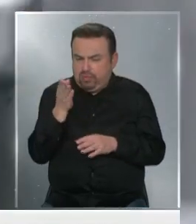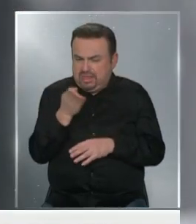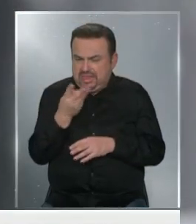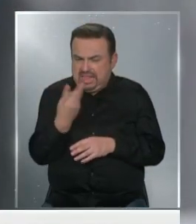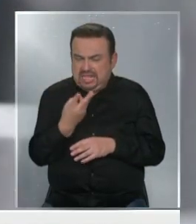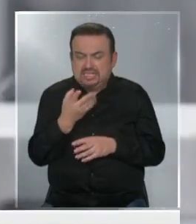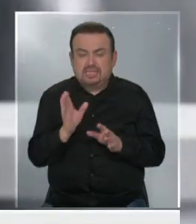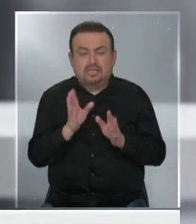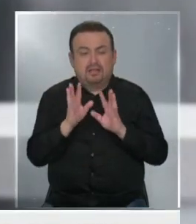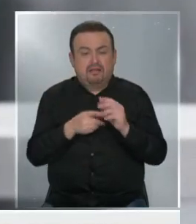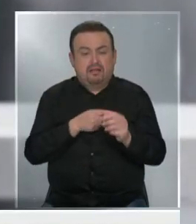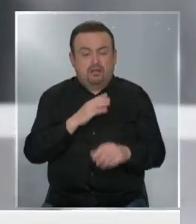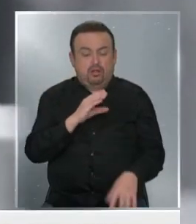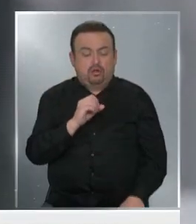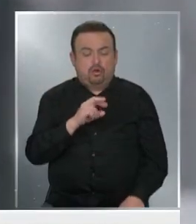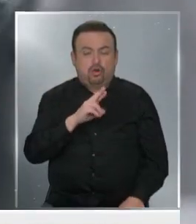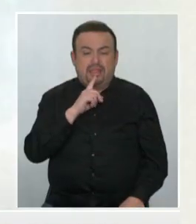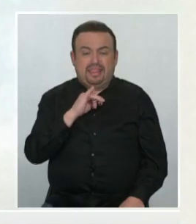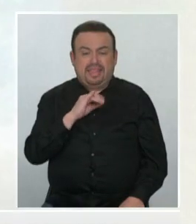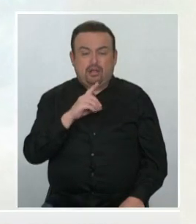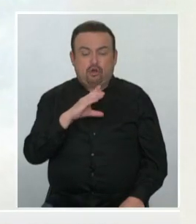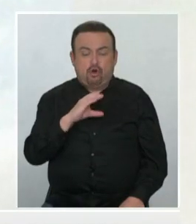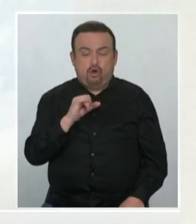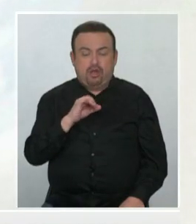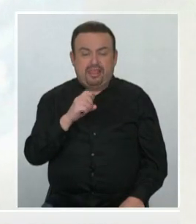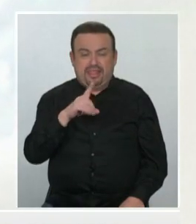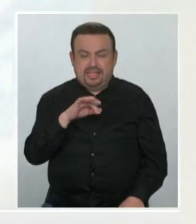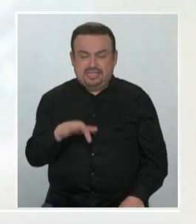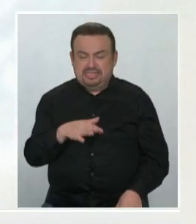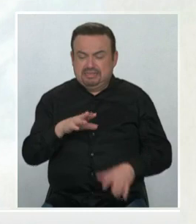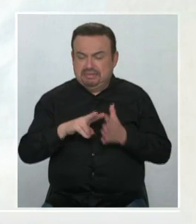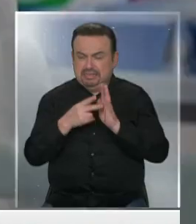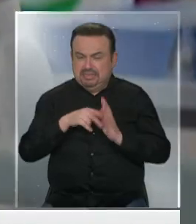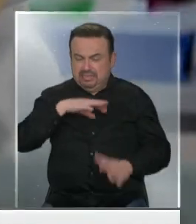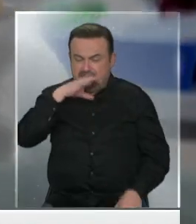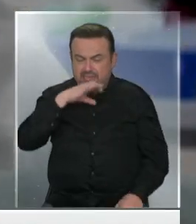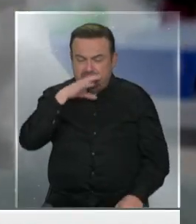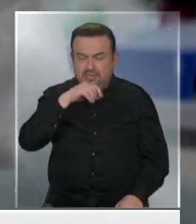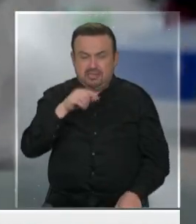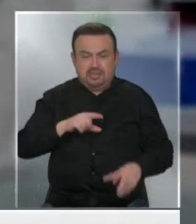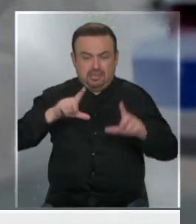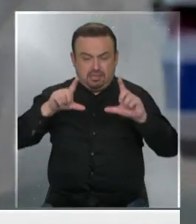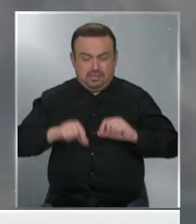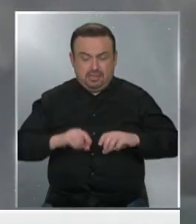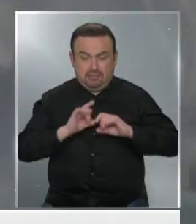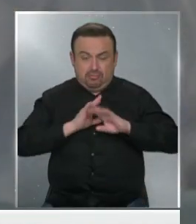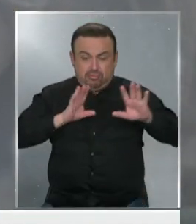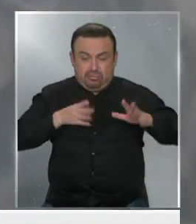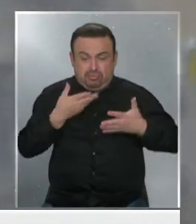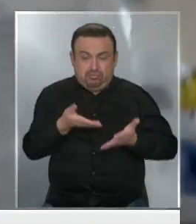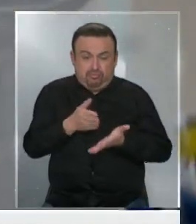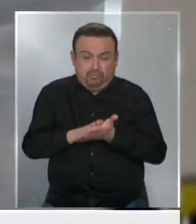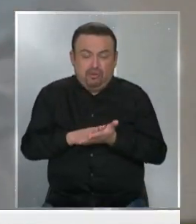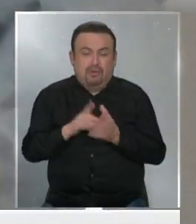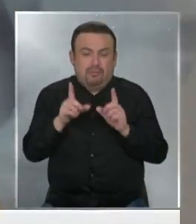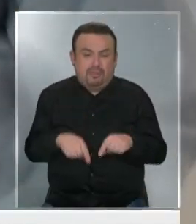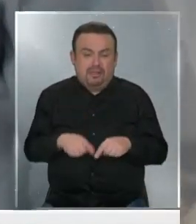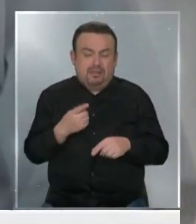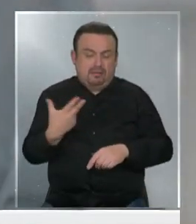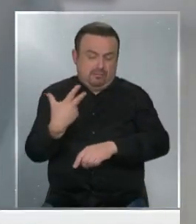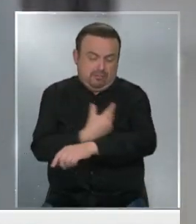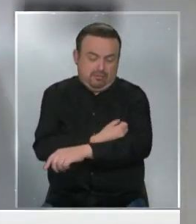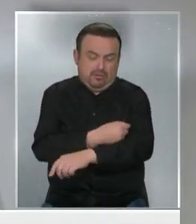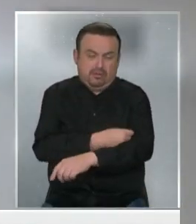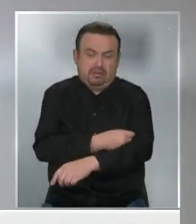De la familia de los corticoides, administra en personas con dificultades respiratorias graves para reducir las probabilidades de morir, viendo venosa